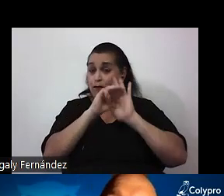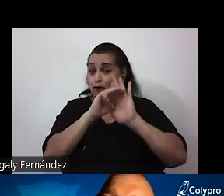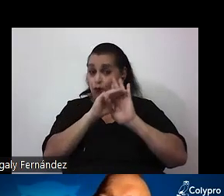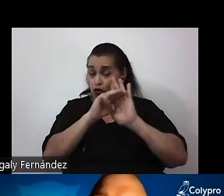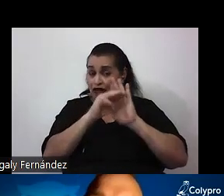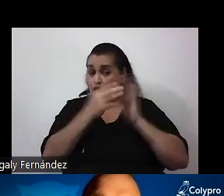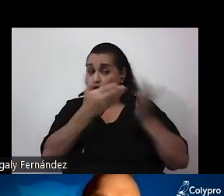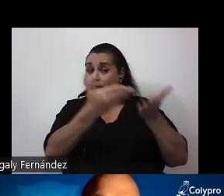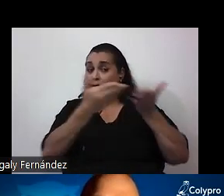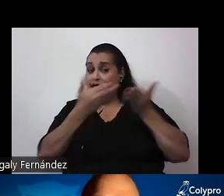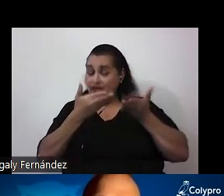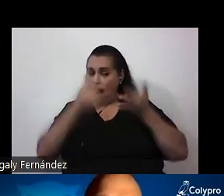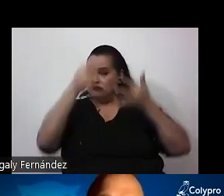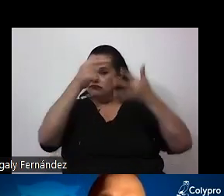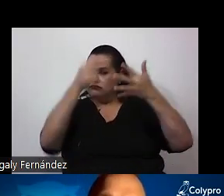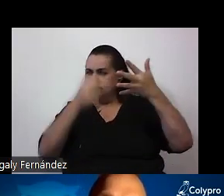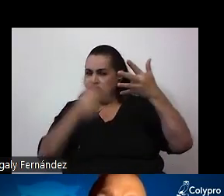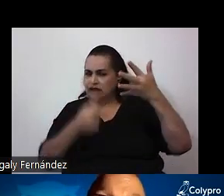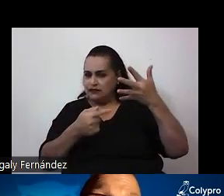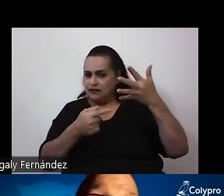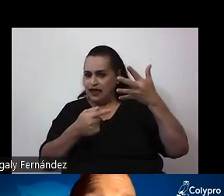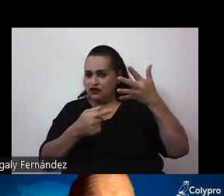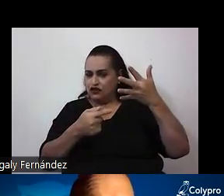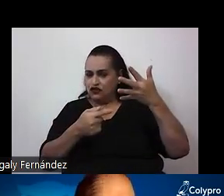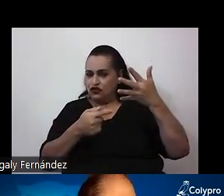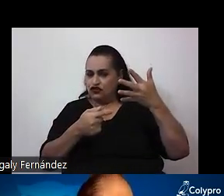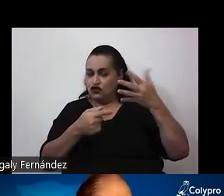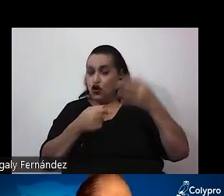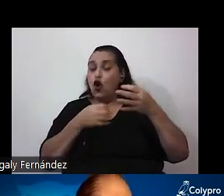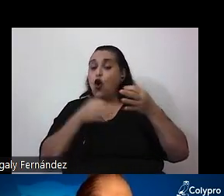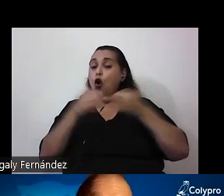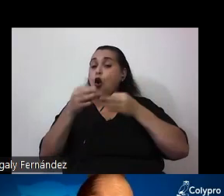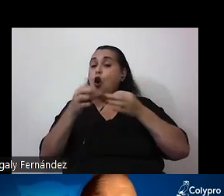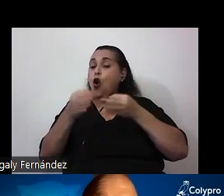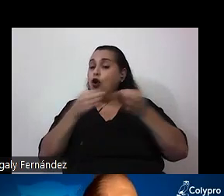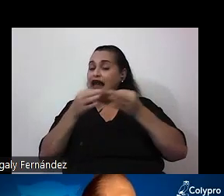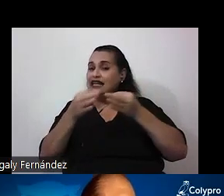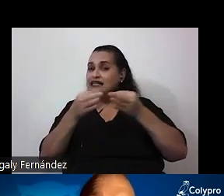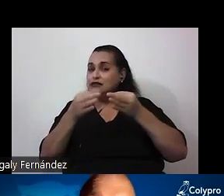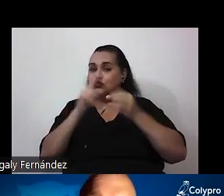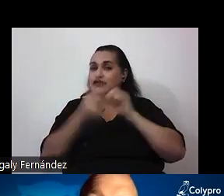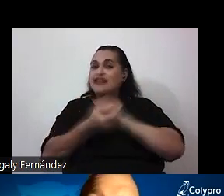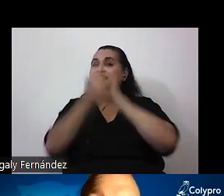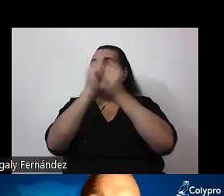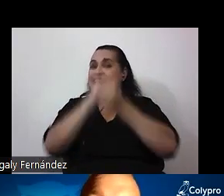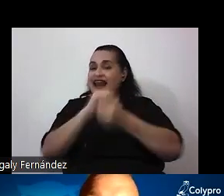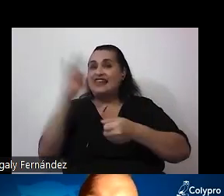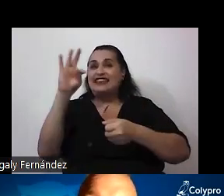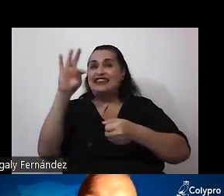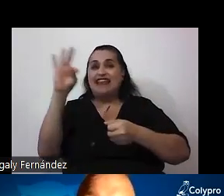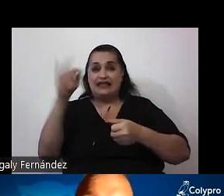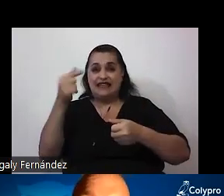cuenta de algunos aspectos del organismo transgénico no de todos los organismos transgénicos por eso cuando construimos transgénico